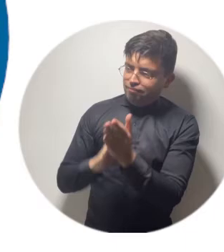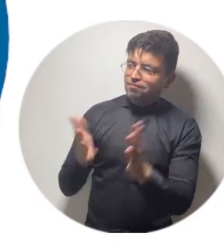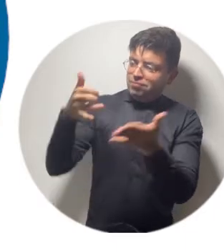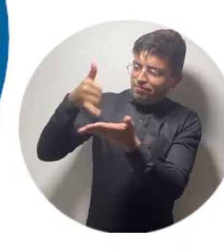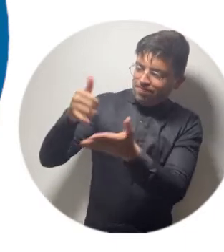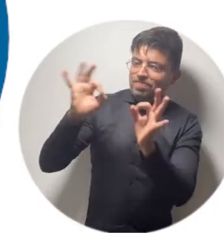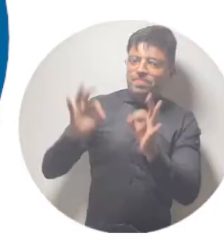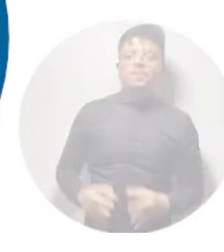Fueron profesores y reincorporación